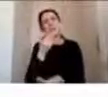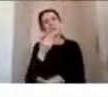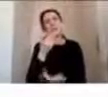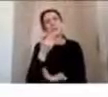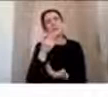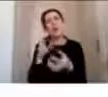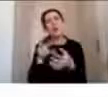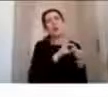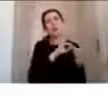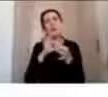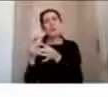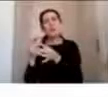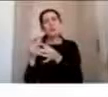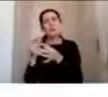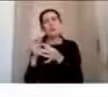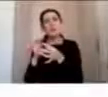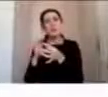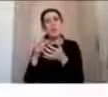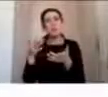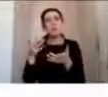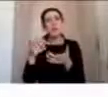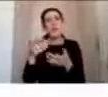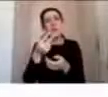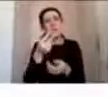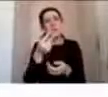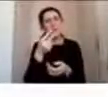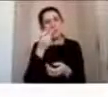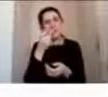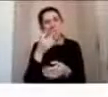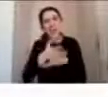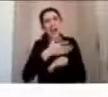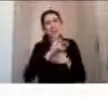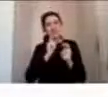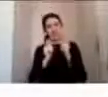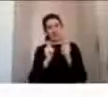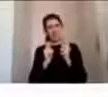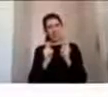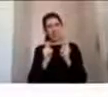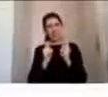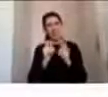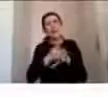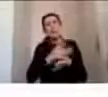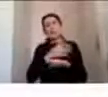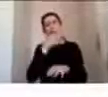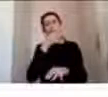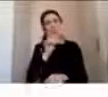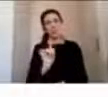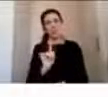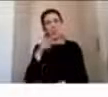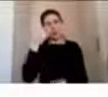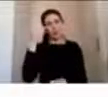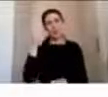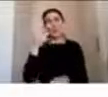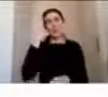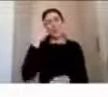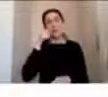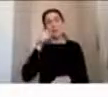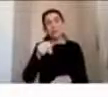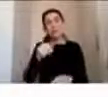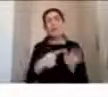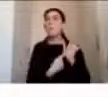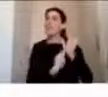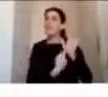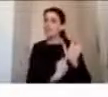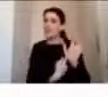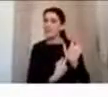comenté al principio, pero esta presentación tiene que ver con eso, en el fondo, con la percepción del